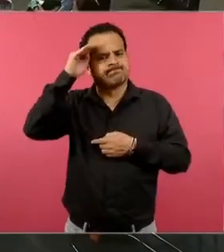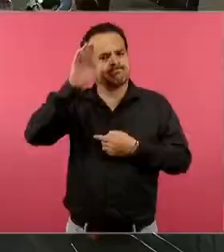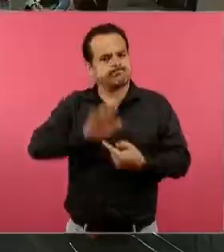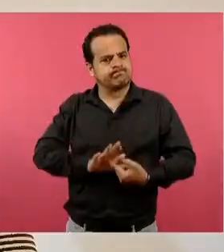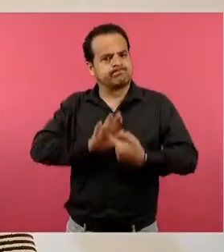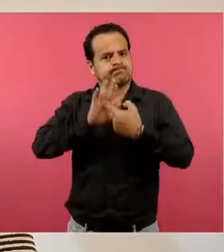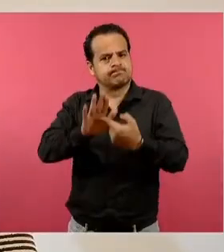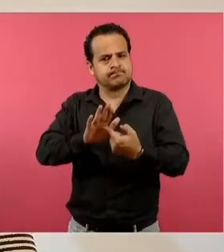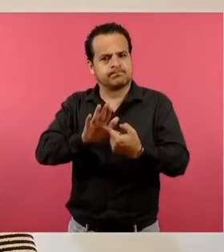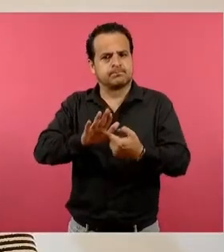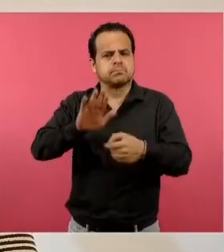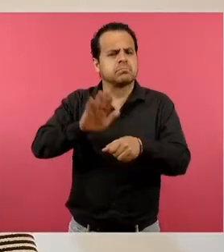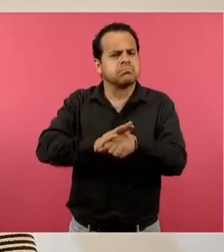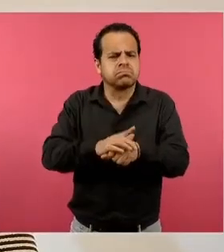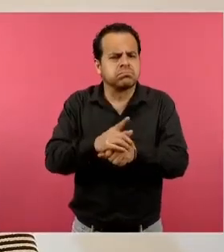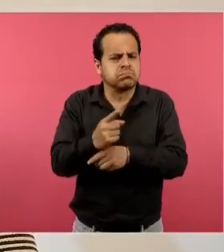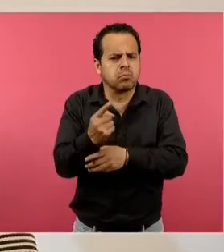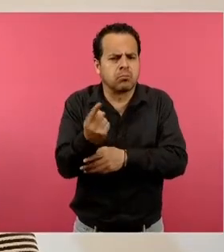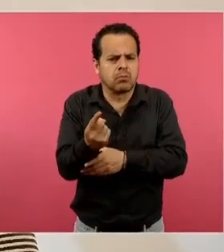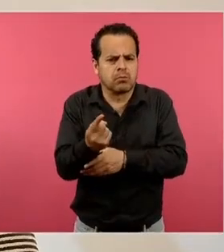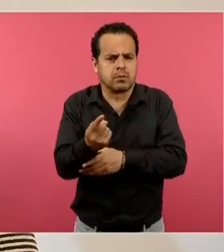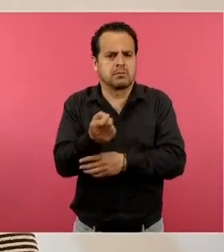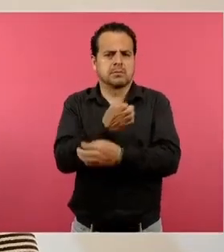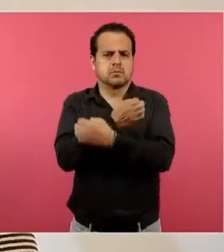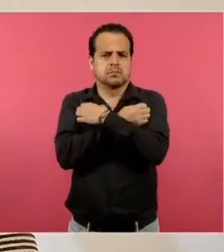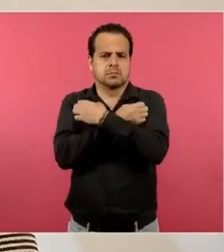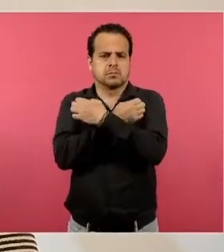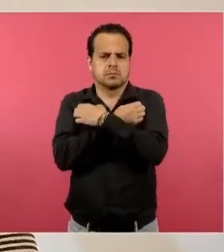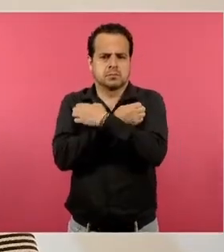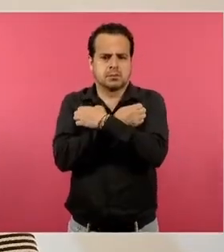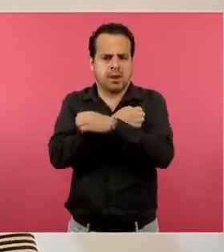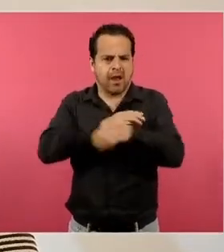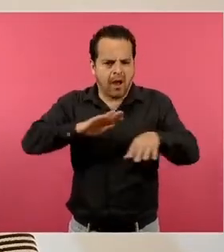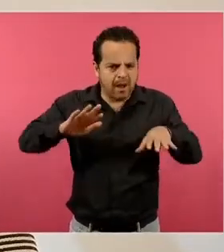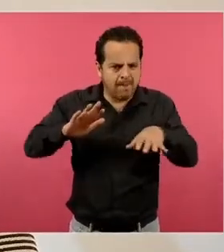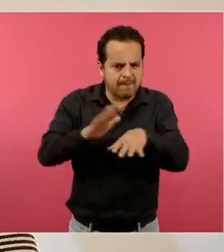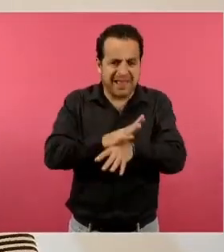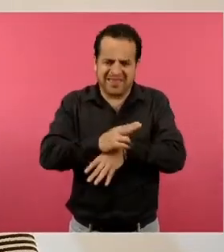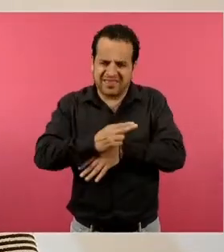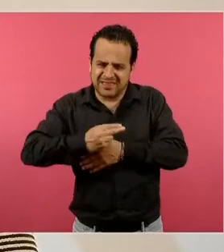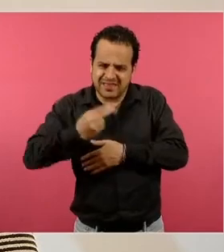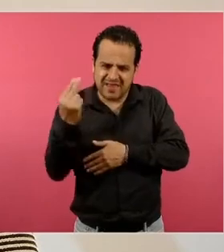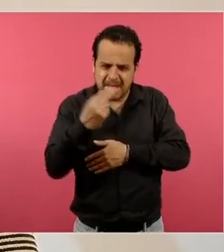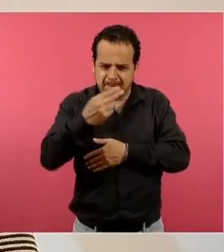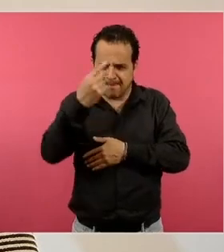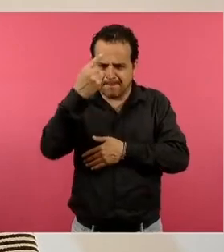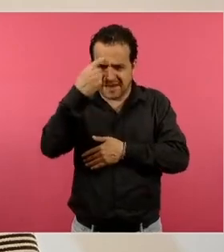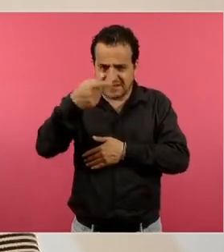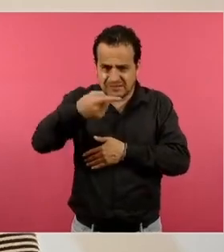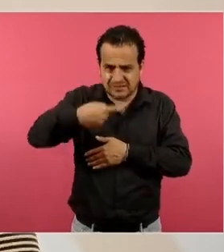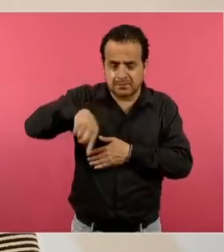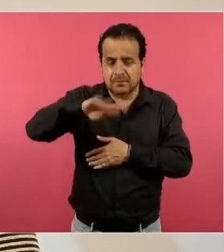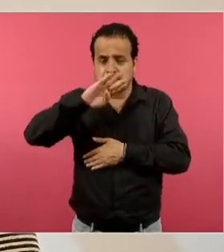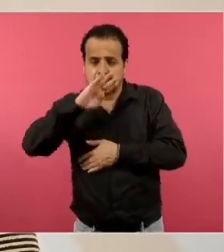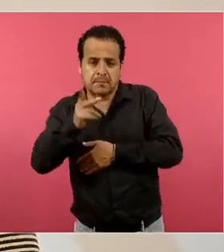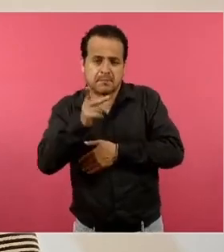en la enseñanza de la educación básica que podrían ser útiles para las madres y los padres de familia.